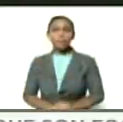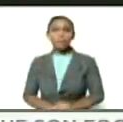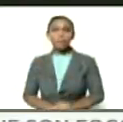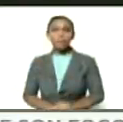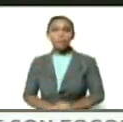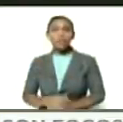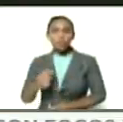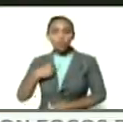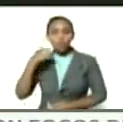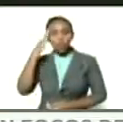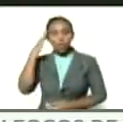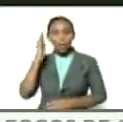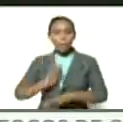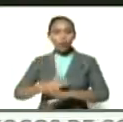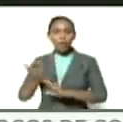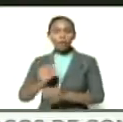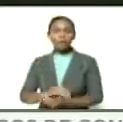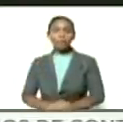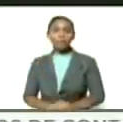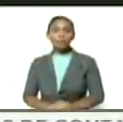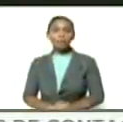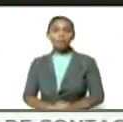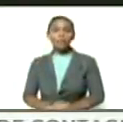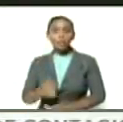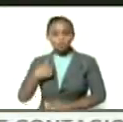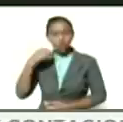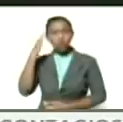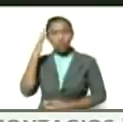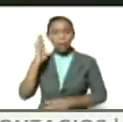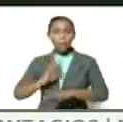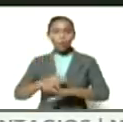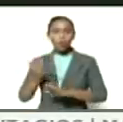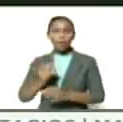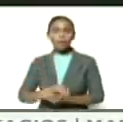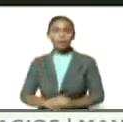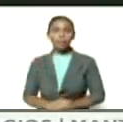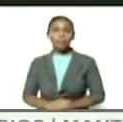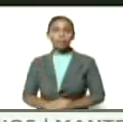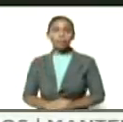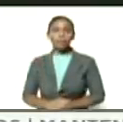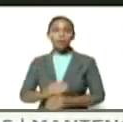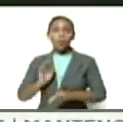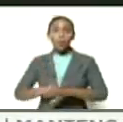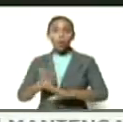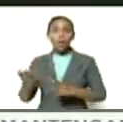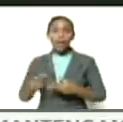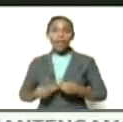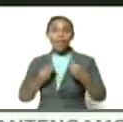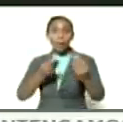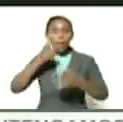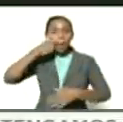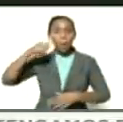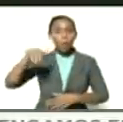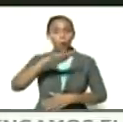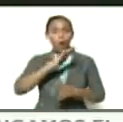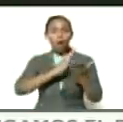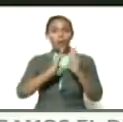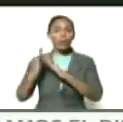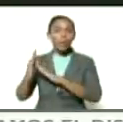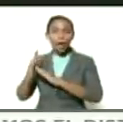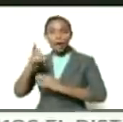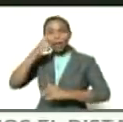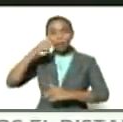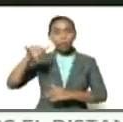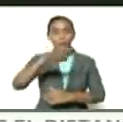yo sé por qué yo sé por qué porque le damos el pueblo a la comunidad al ciudadano a la